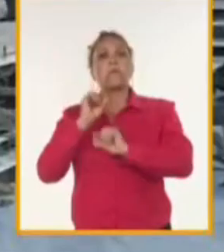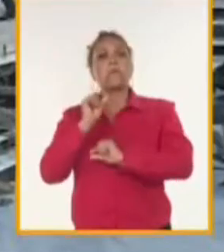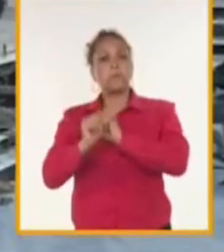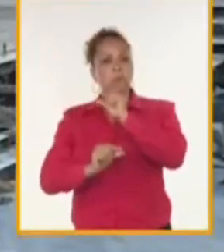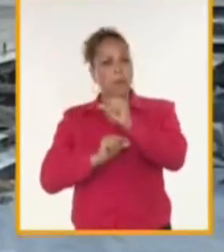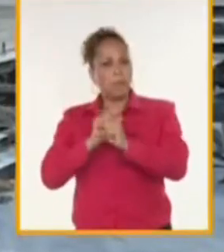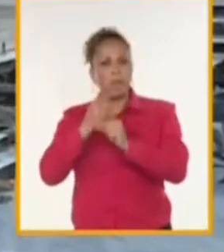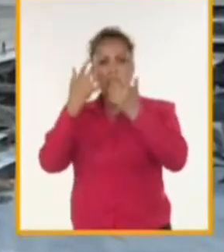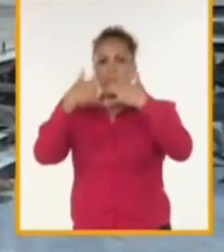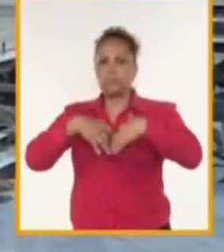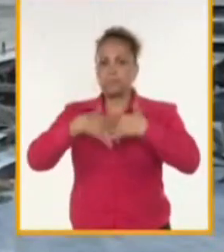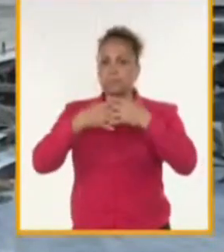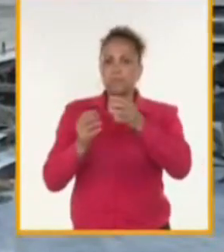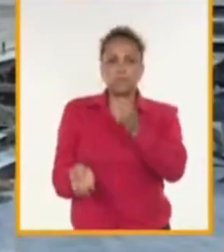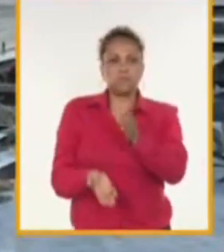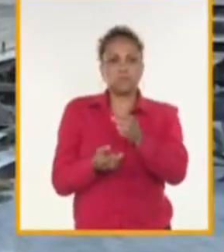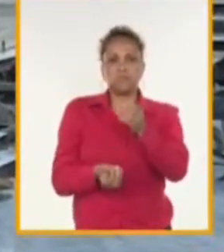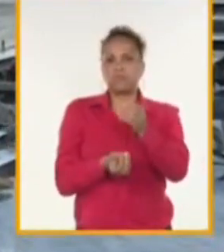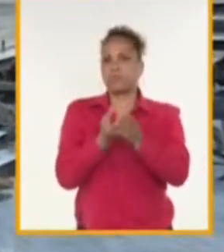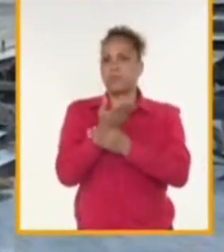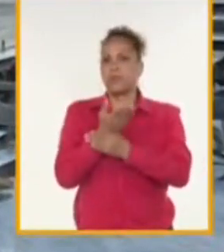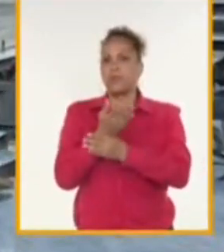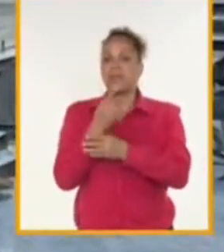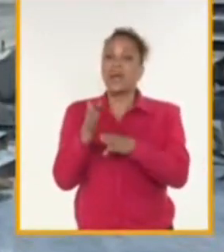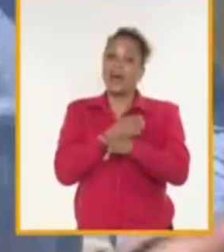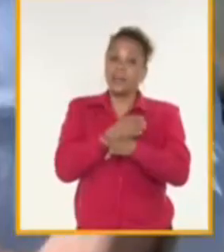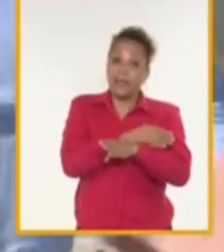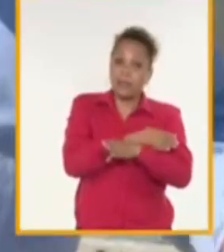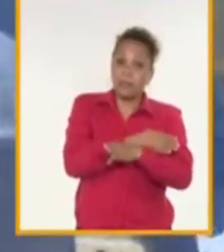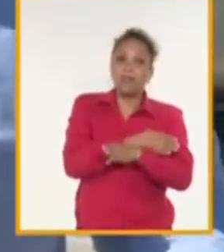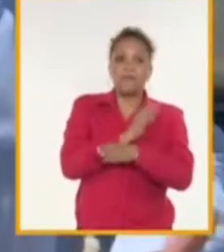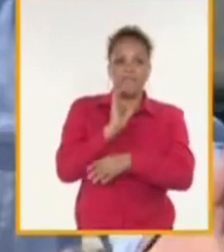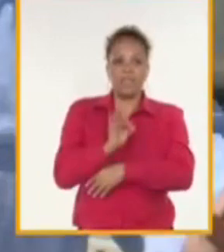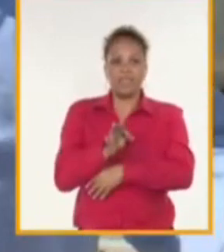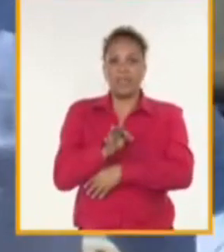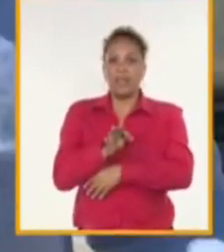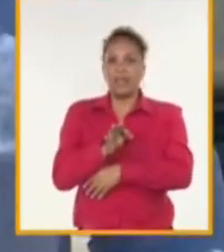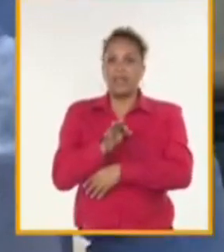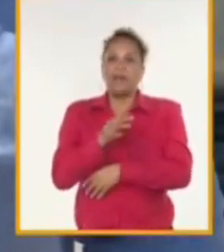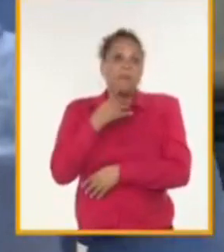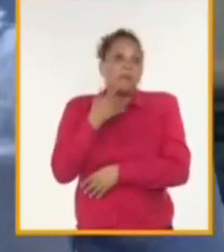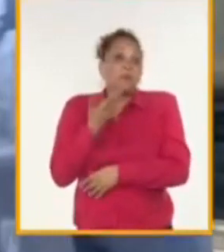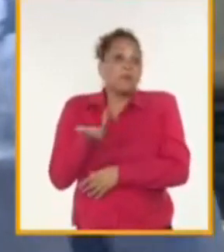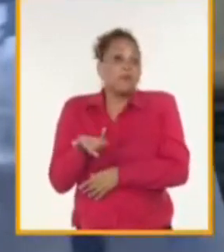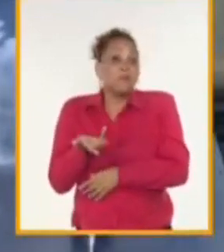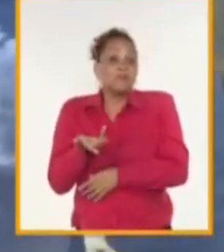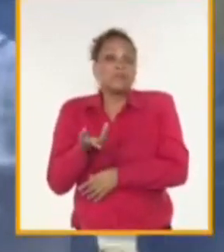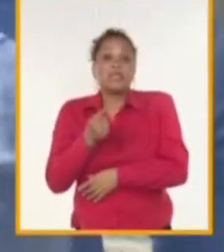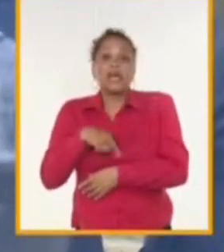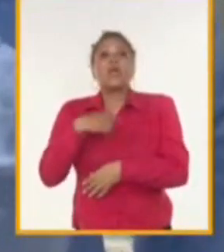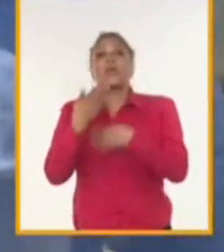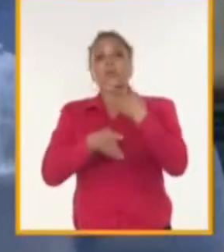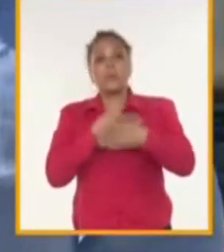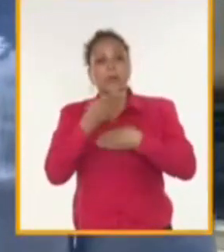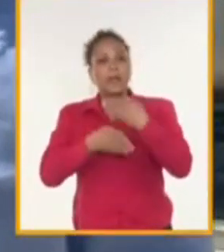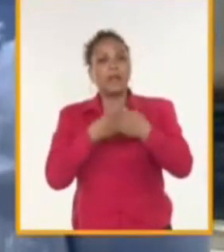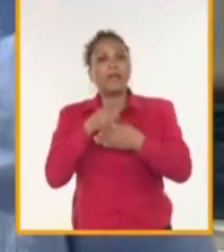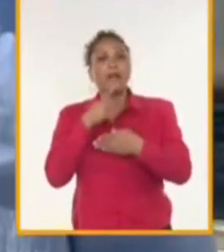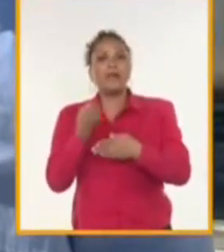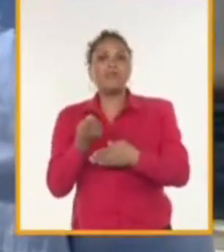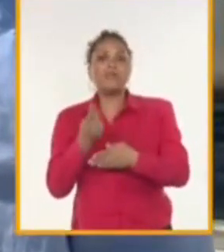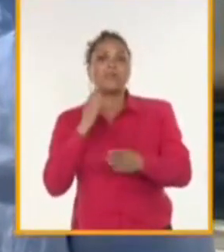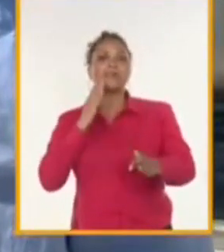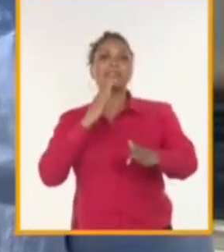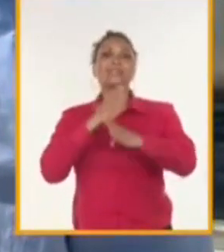demás fábricas que tenemos, claro, con bastantes retrasos ya, pero todos estos problemas tienen contribuido para que no puedan